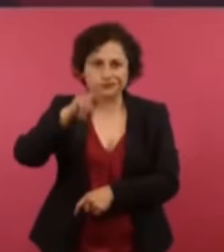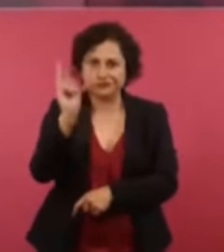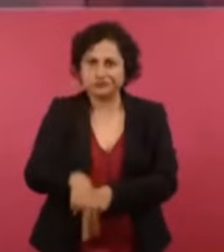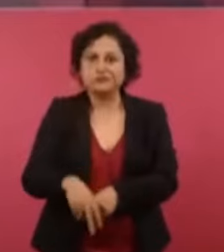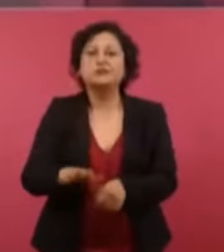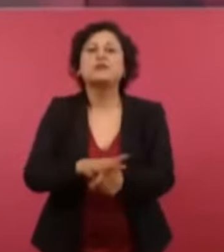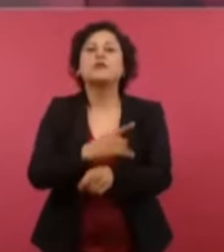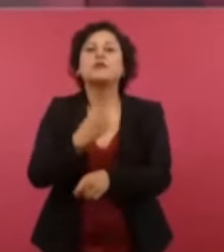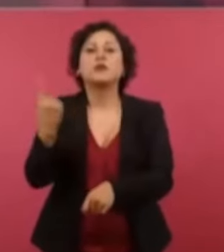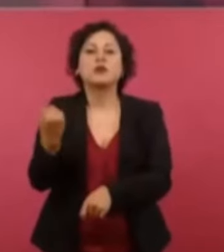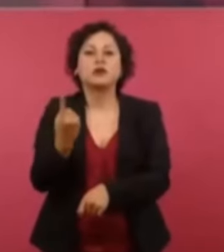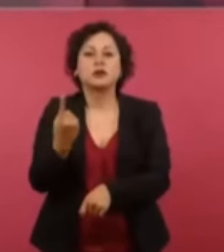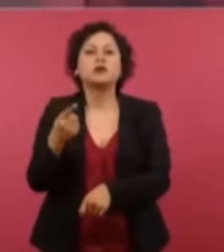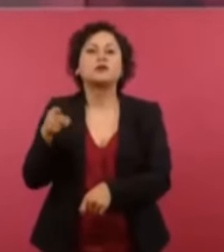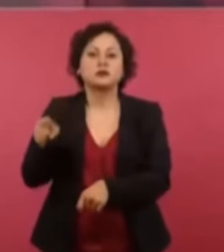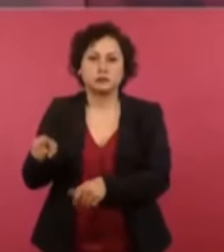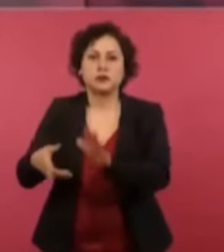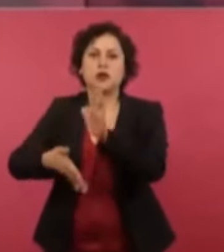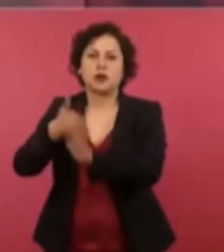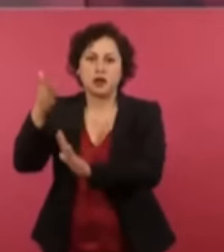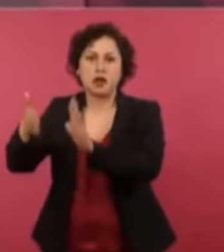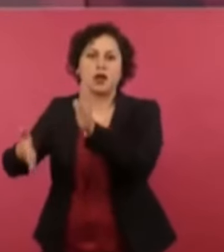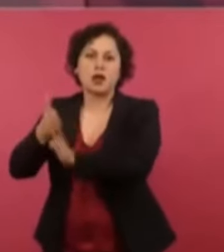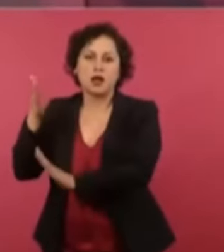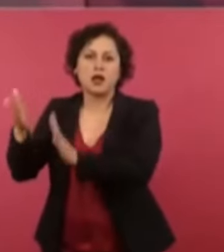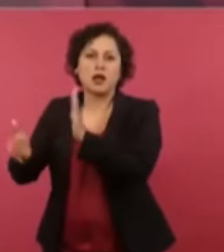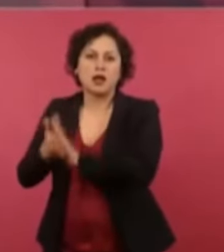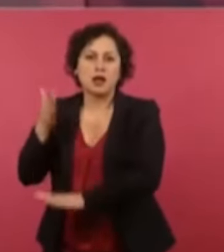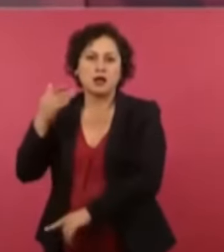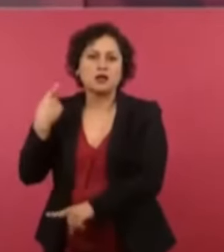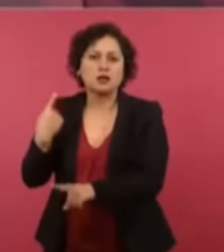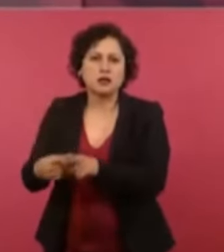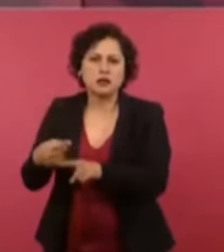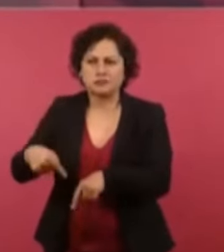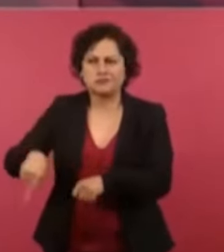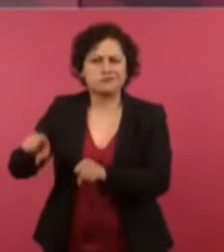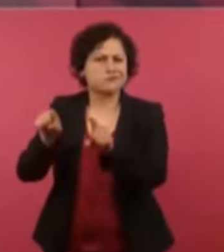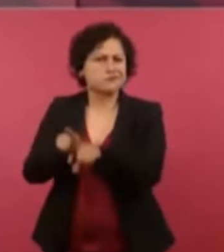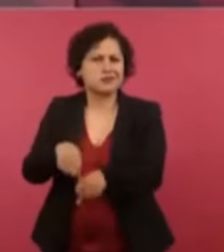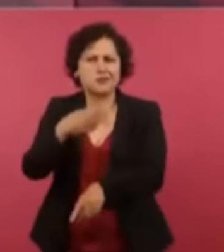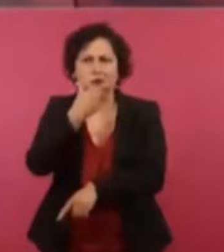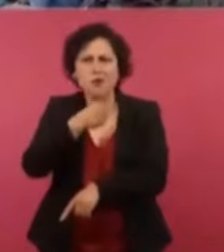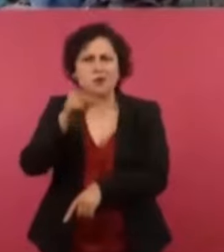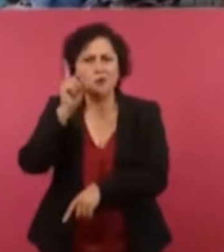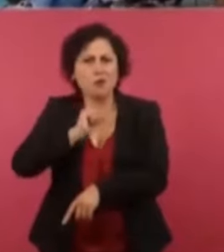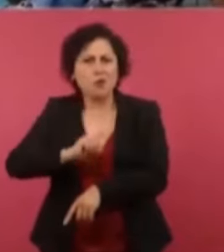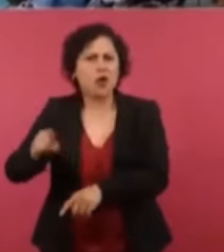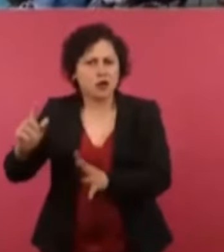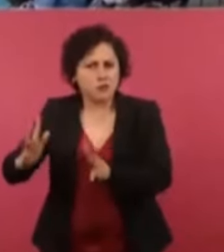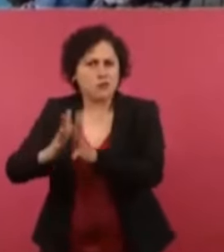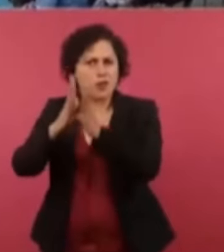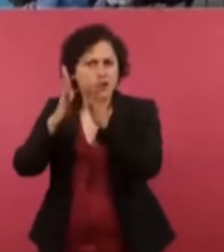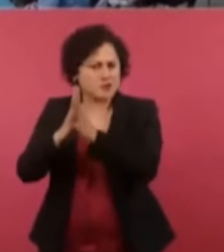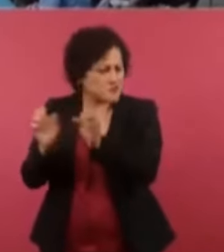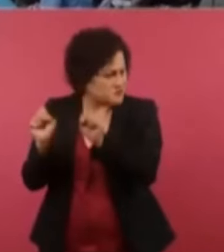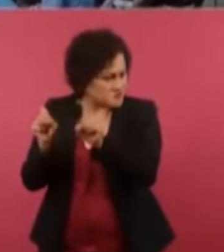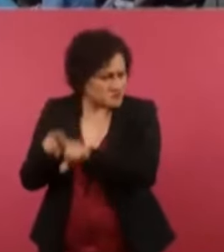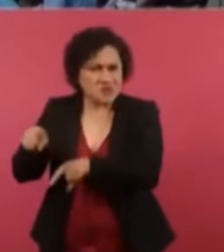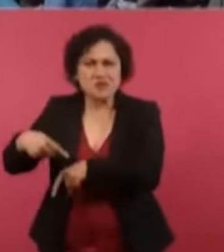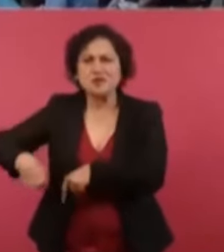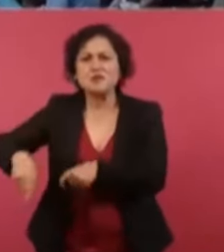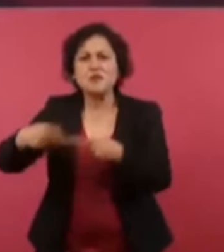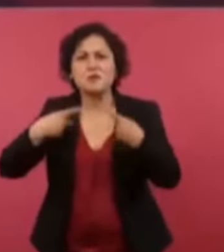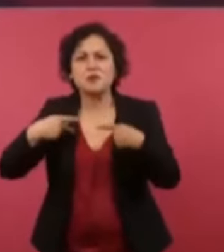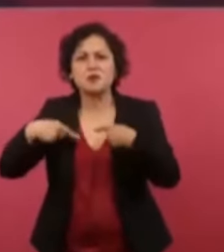haciendo con las manos de las mujeres de los hombres de Oaxaca, son caminos